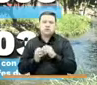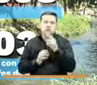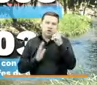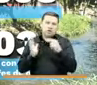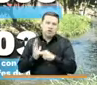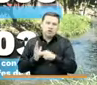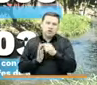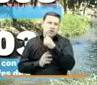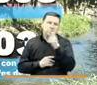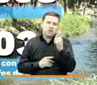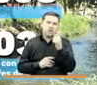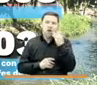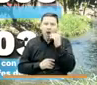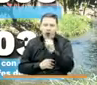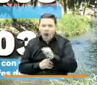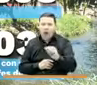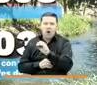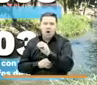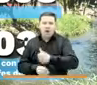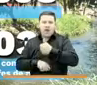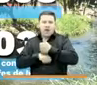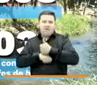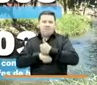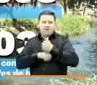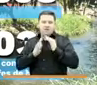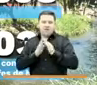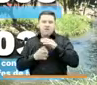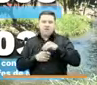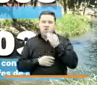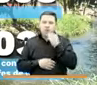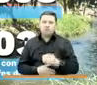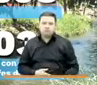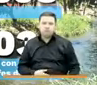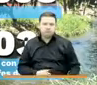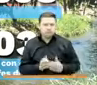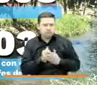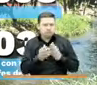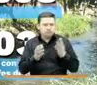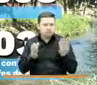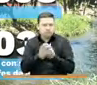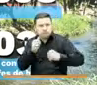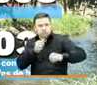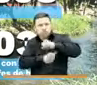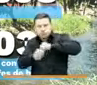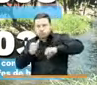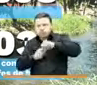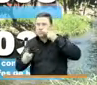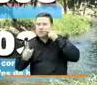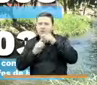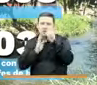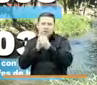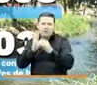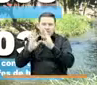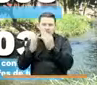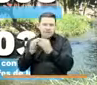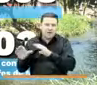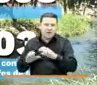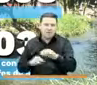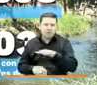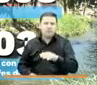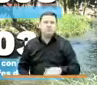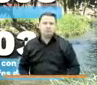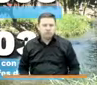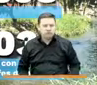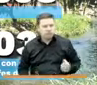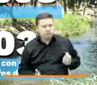tienen mujeres como jefes de hogar. En nuestra dirección de inclusión productiva para el programa Familias en su Tierra, se